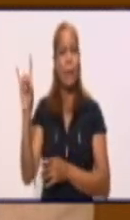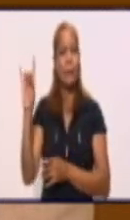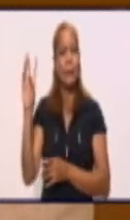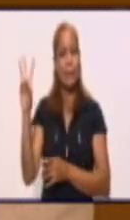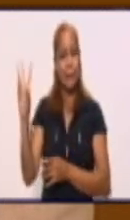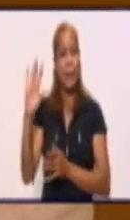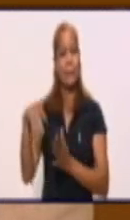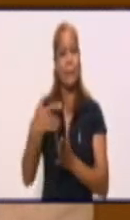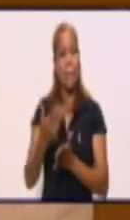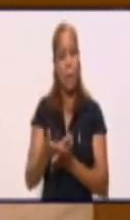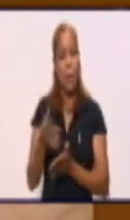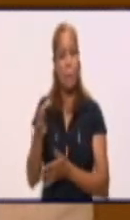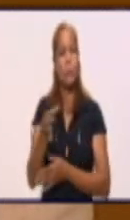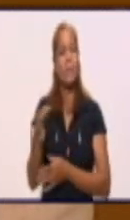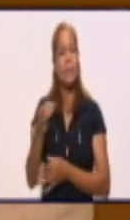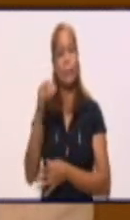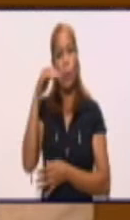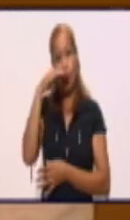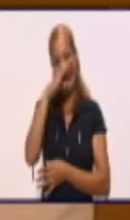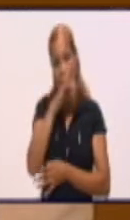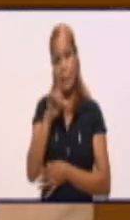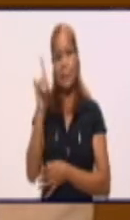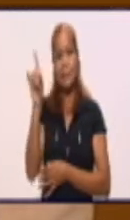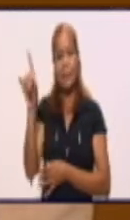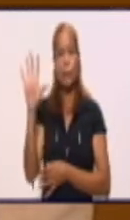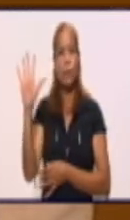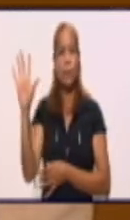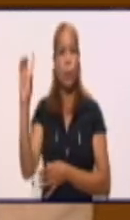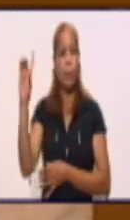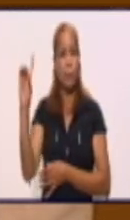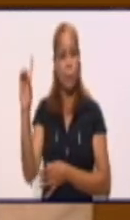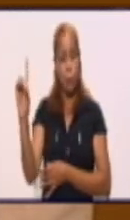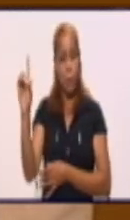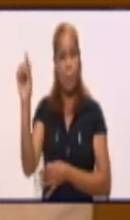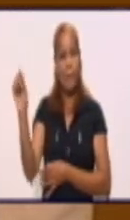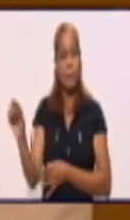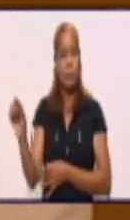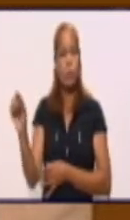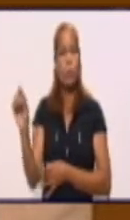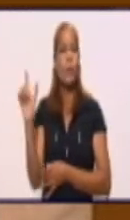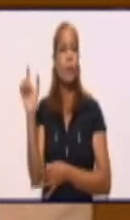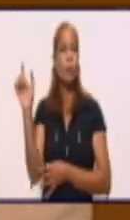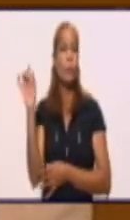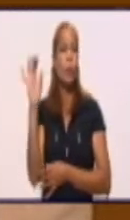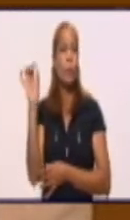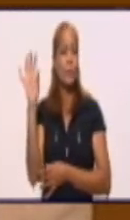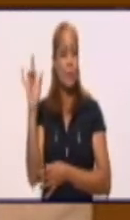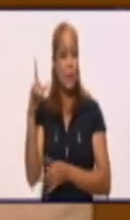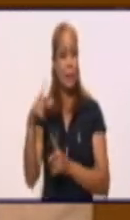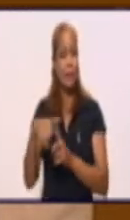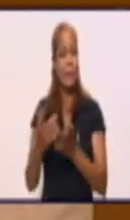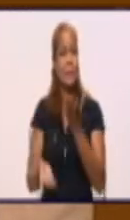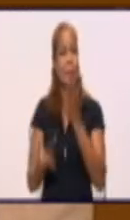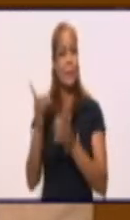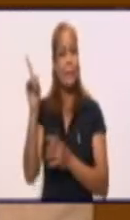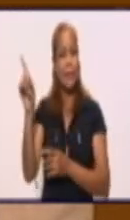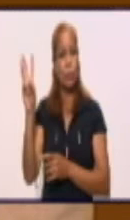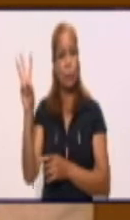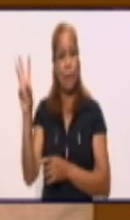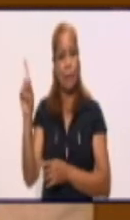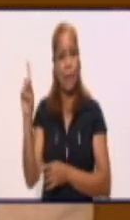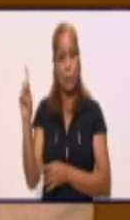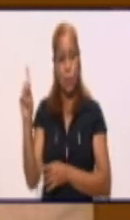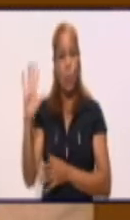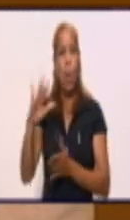Seguido del municipio Guisa, con 151 pacientes en 15 días y una tasa de 331. Le